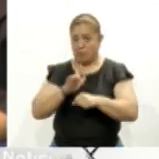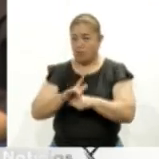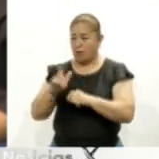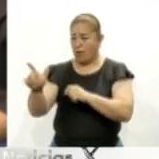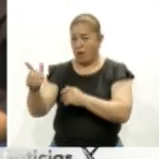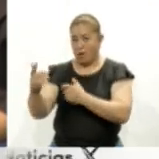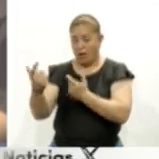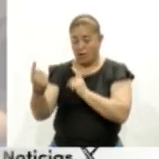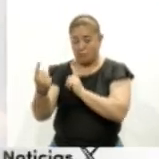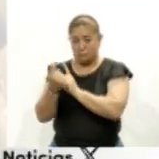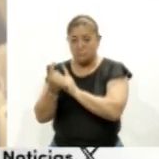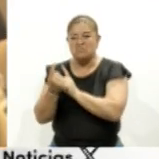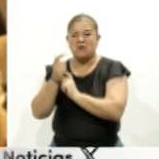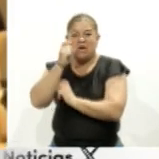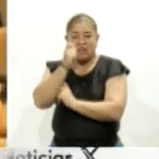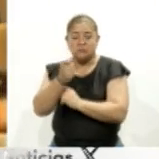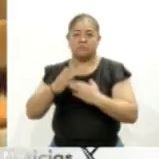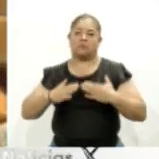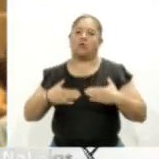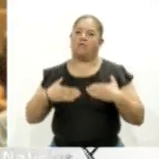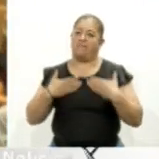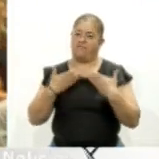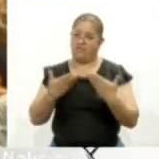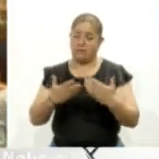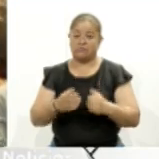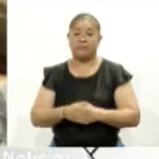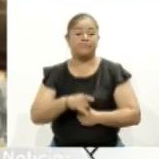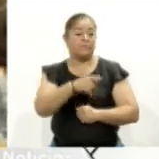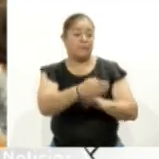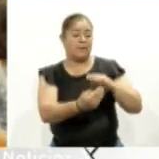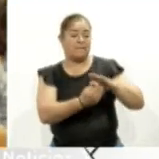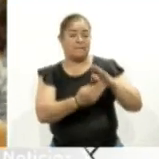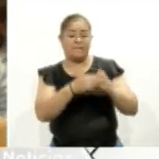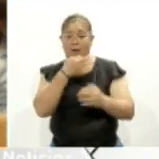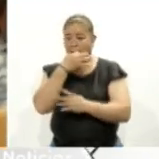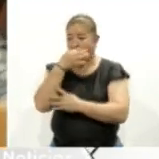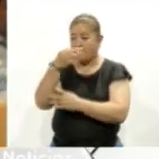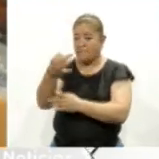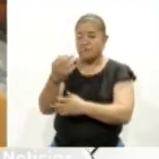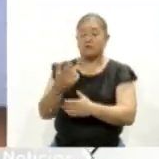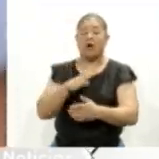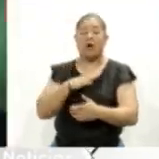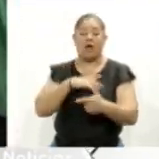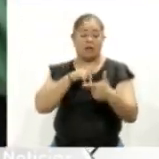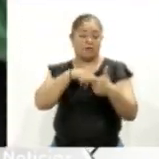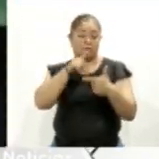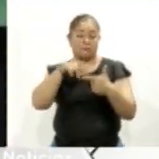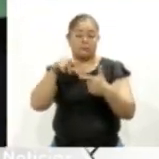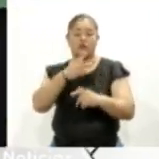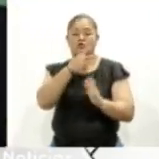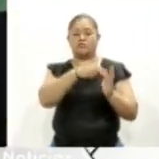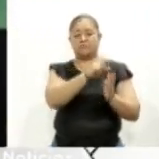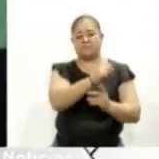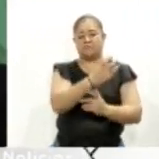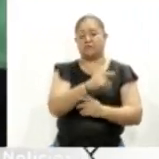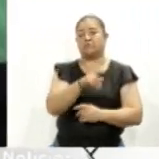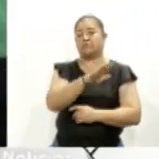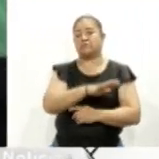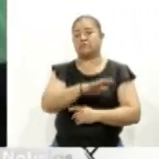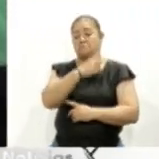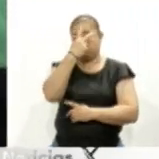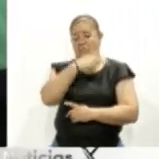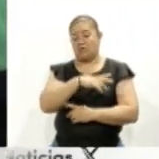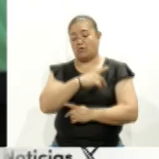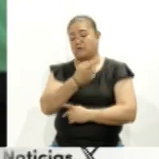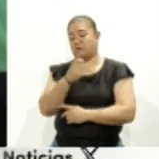en la confianza. Durante la mesa se informó que, de acuerdo a datos del Índice de Percepción de la Corrupción 2023, México ocupó